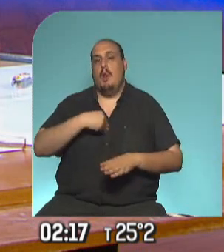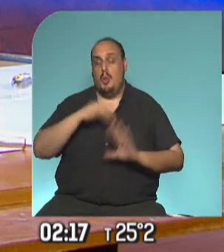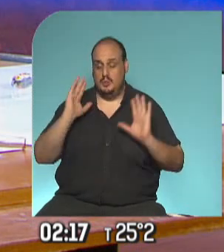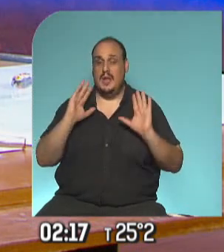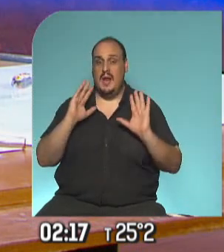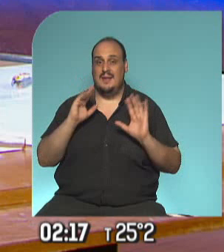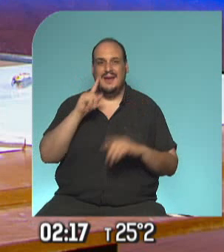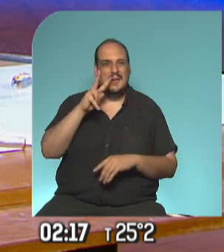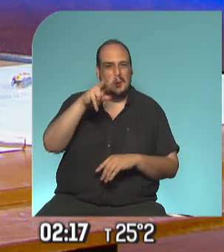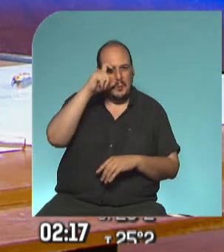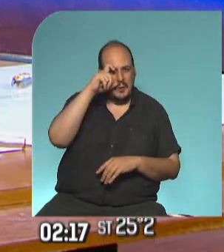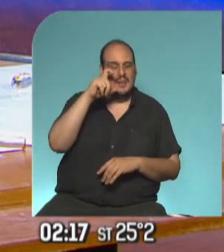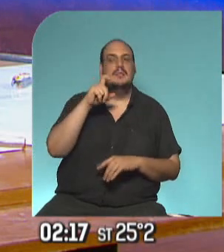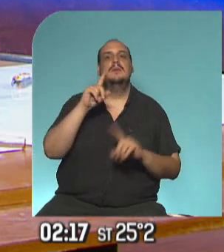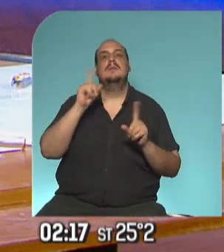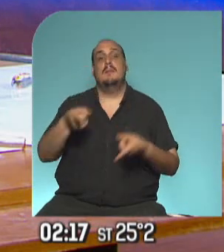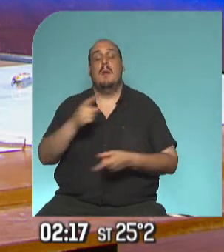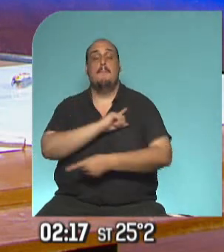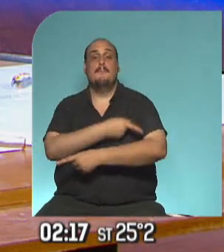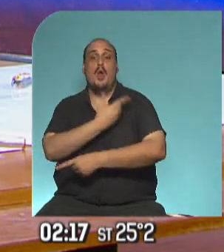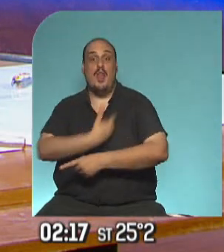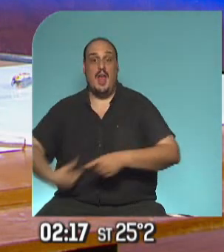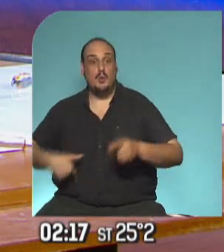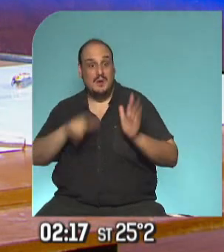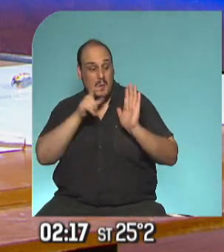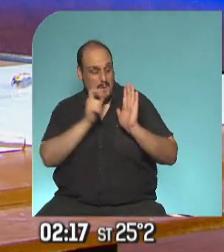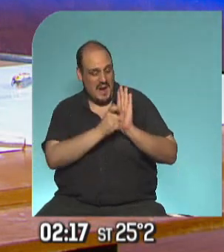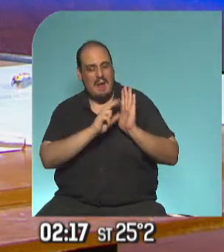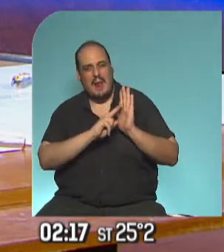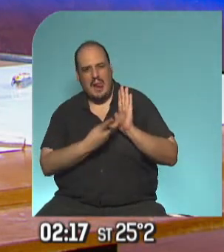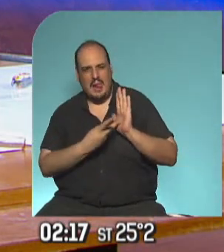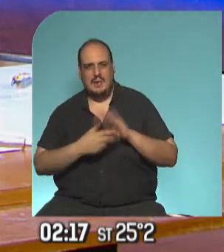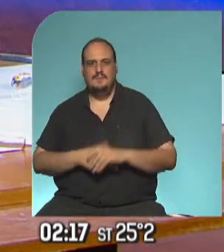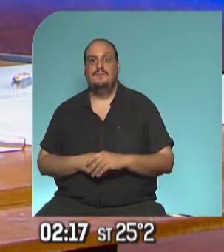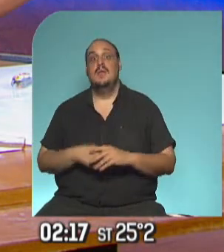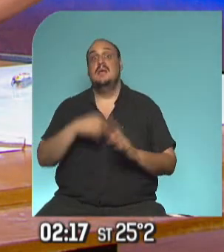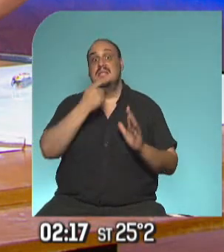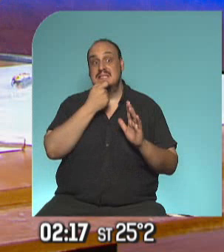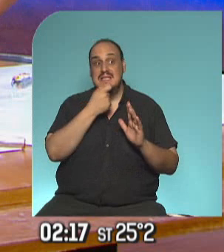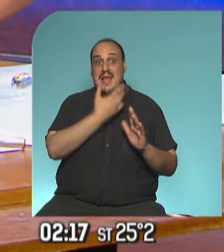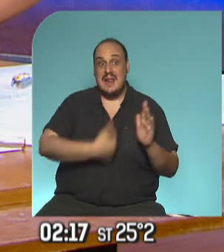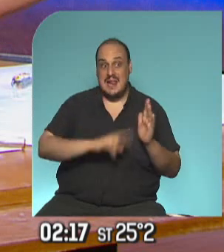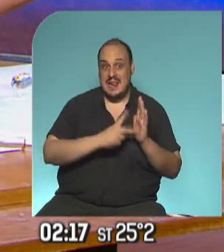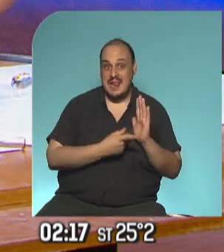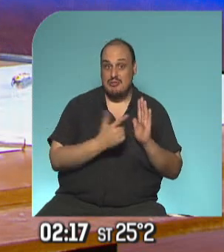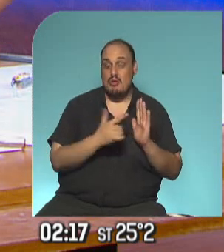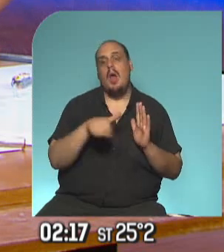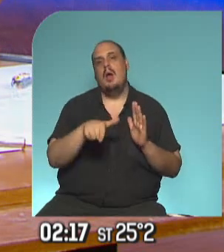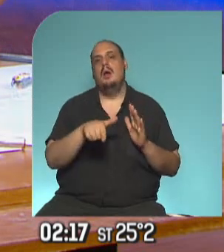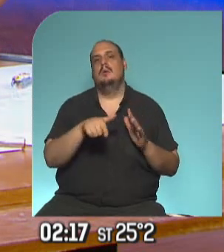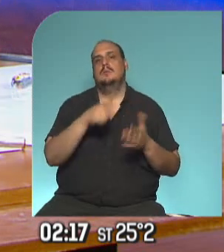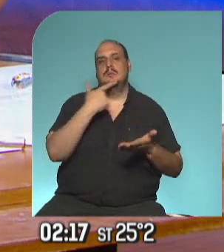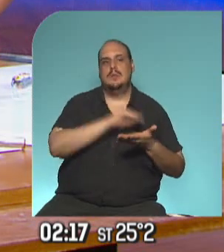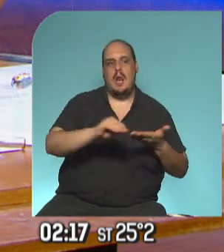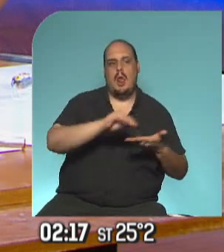y que a través ya del ejecutivo se haga esa modificación si no tendría que haber vuelto a diputados para que la modice hay que entender